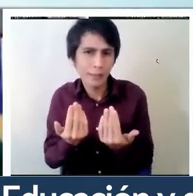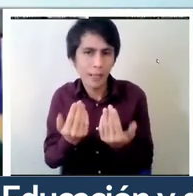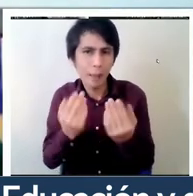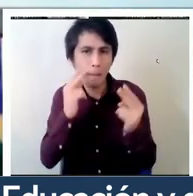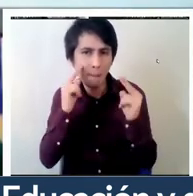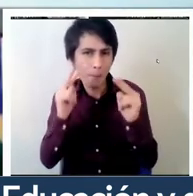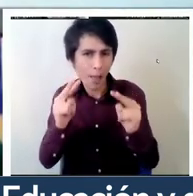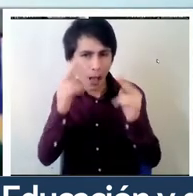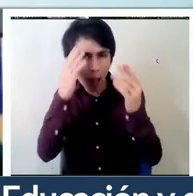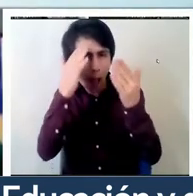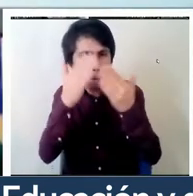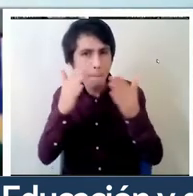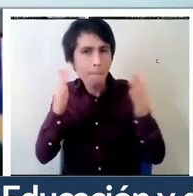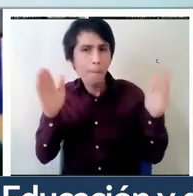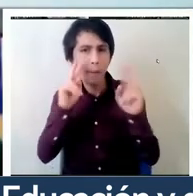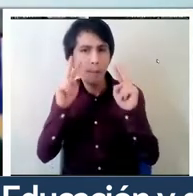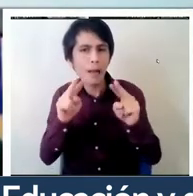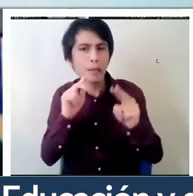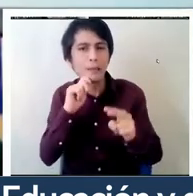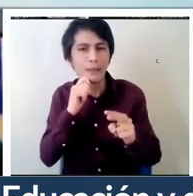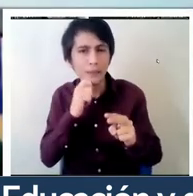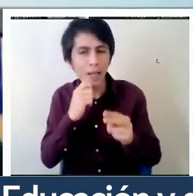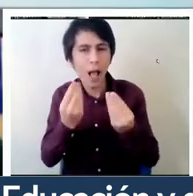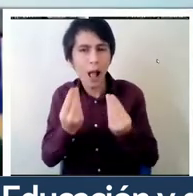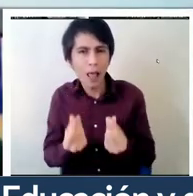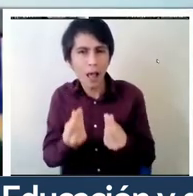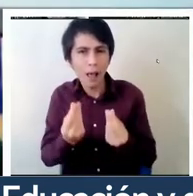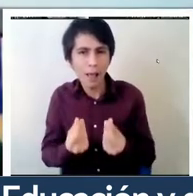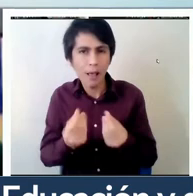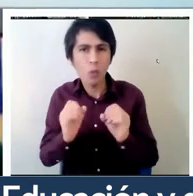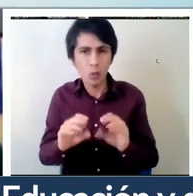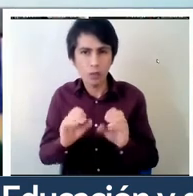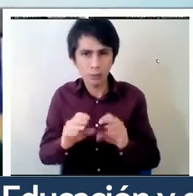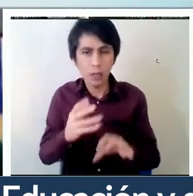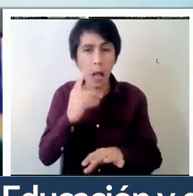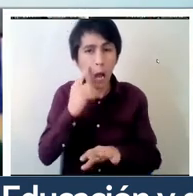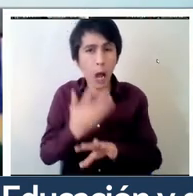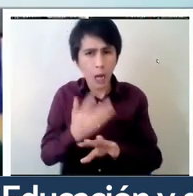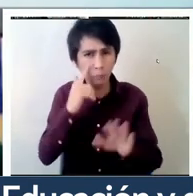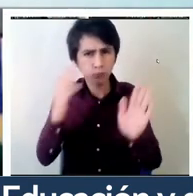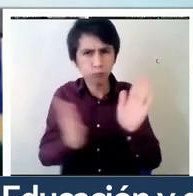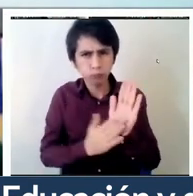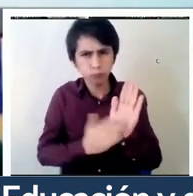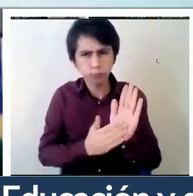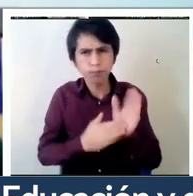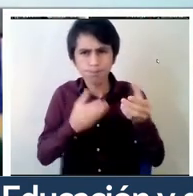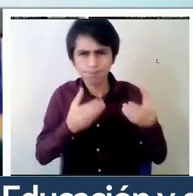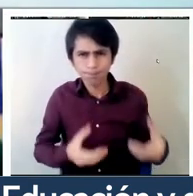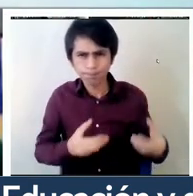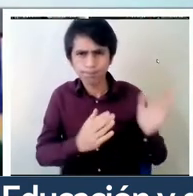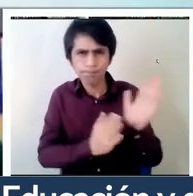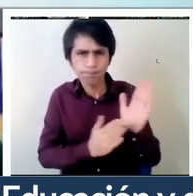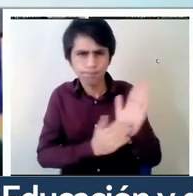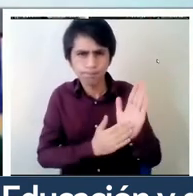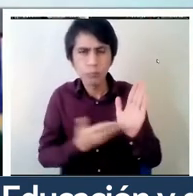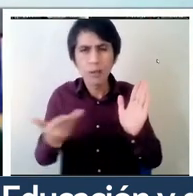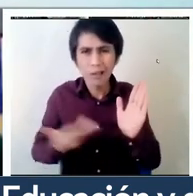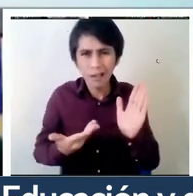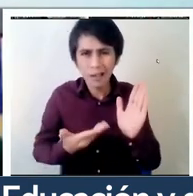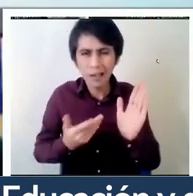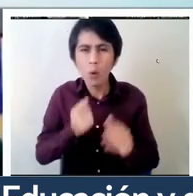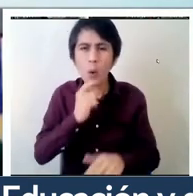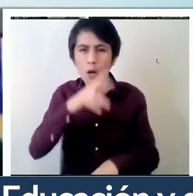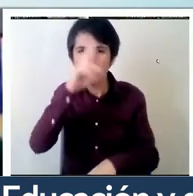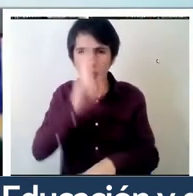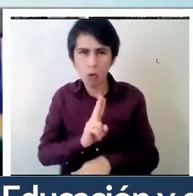entendemos por calidad de la educación. Hay evidencia robusta que el rol de los y las docentes y los factores contextuales, como